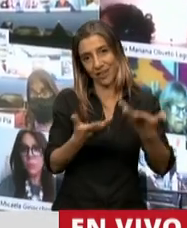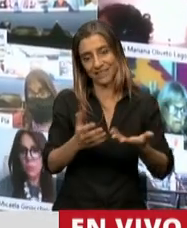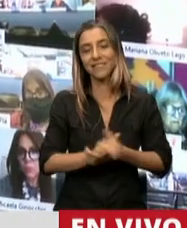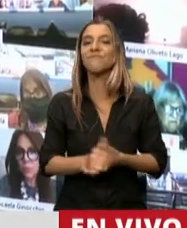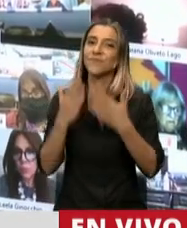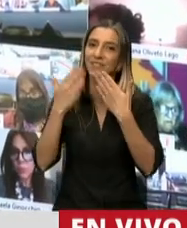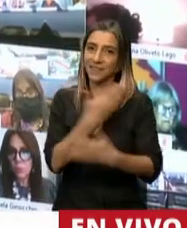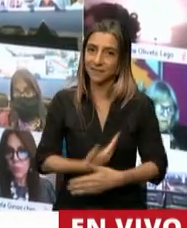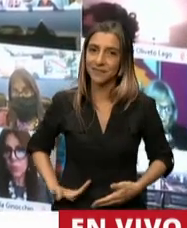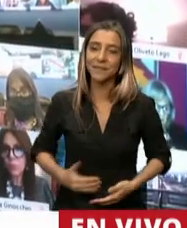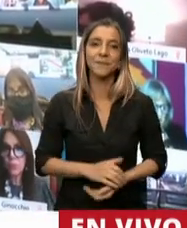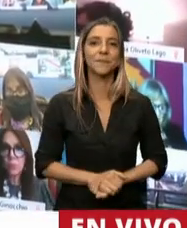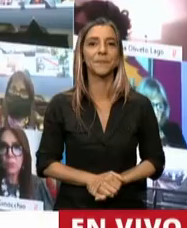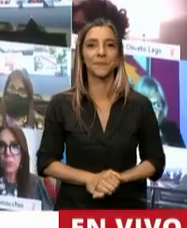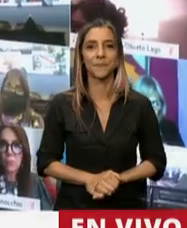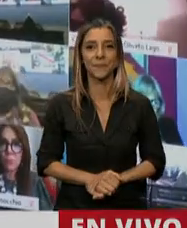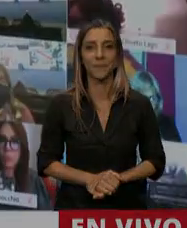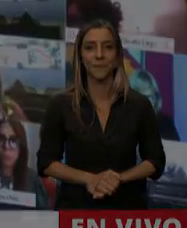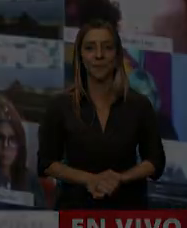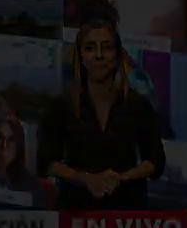Presidente. Gracias, diputado del Cerro.